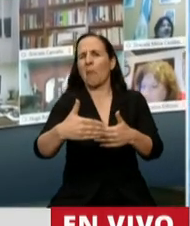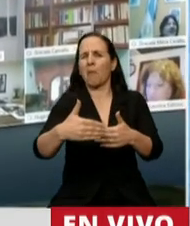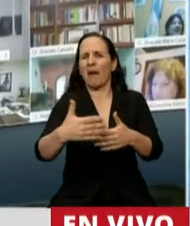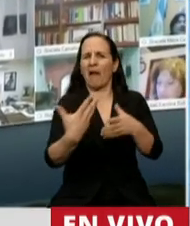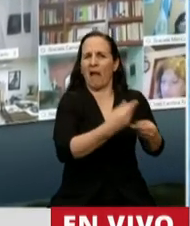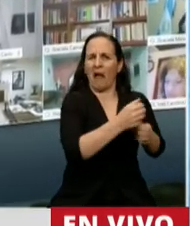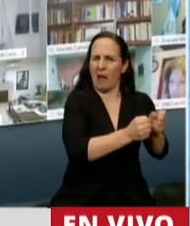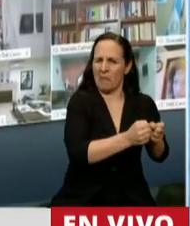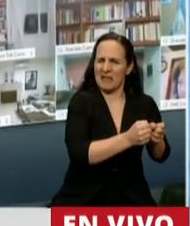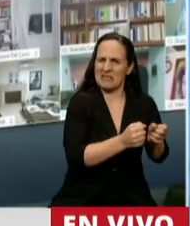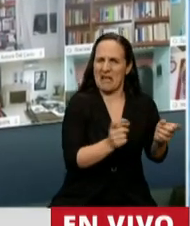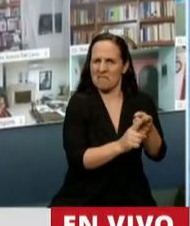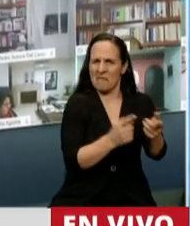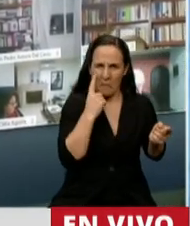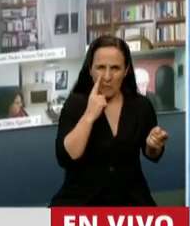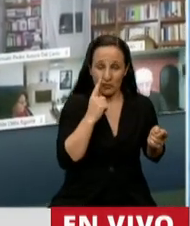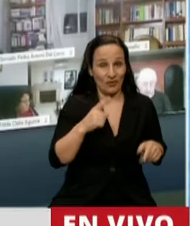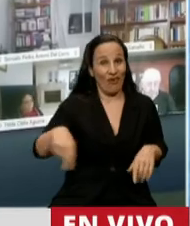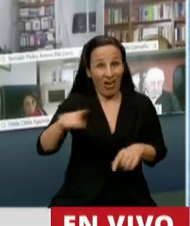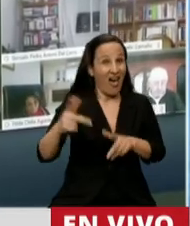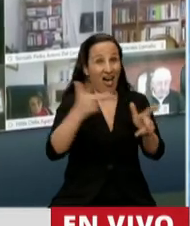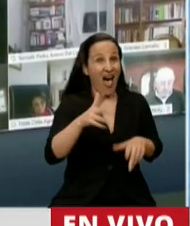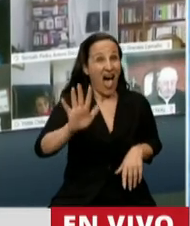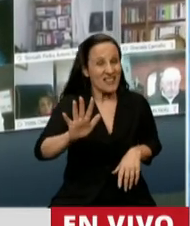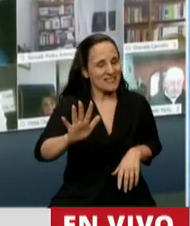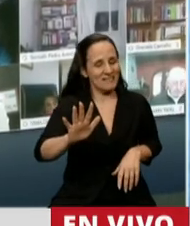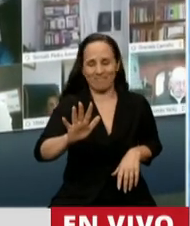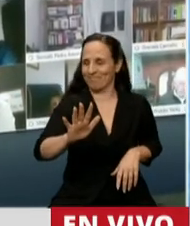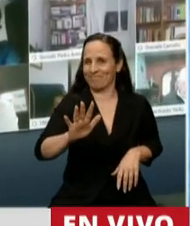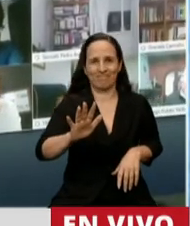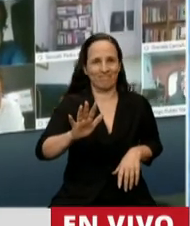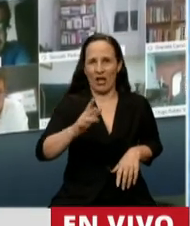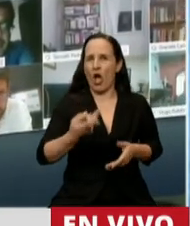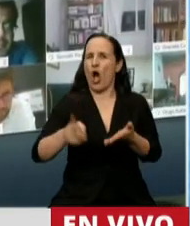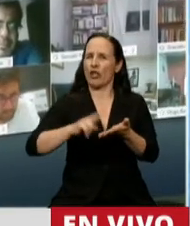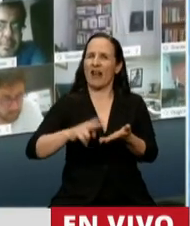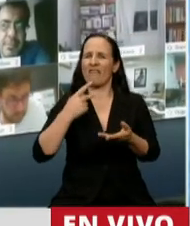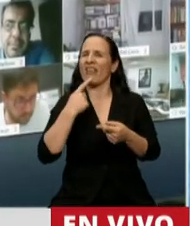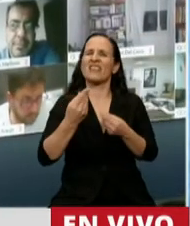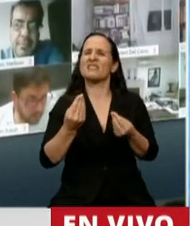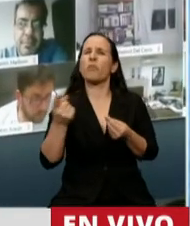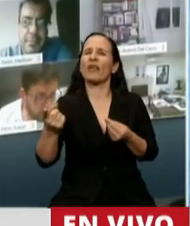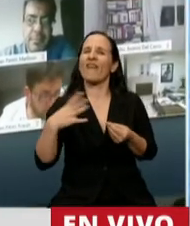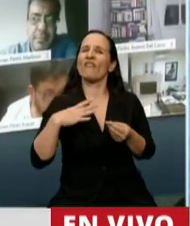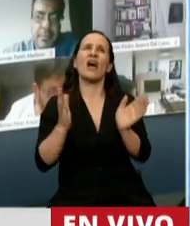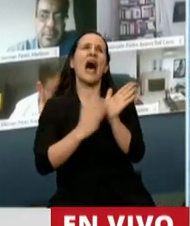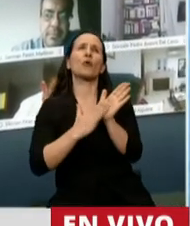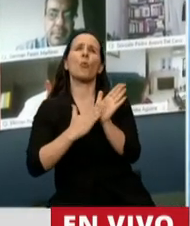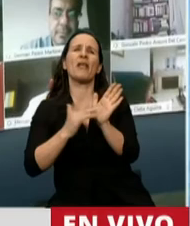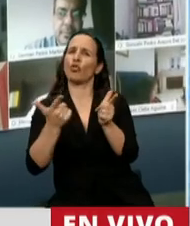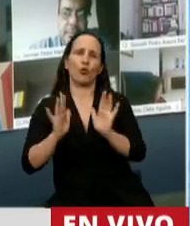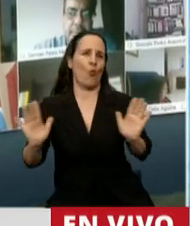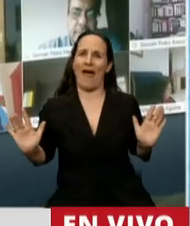Vuelven a demostrar su irresponsabilidad, en la que vuelven a caer porque no tienen argumentos, señor Presidente, no tienen